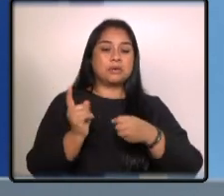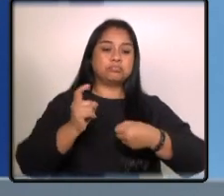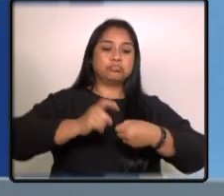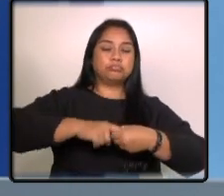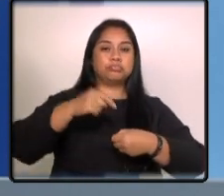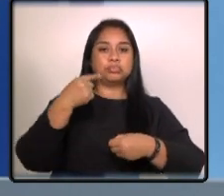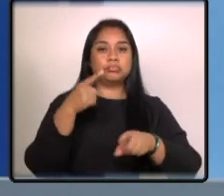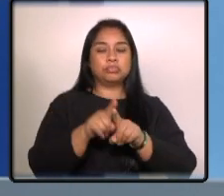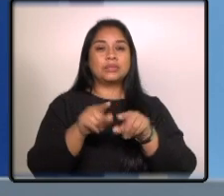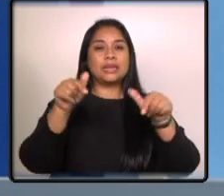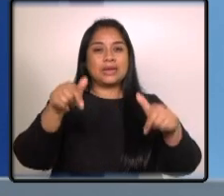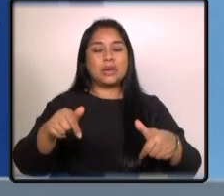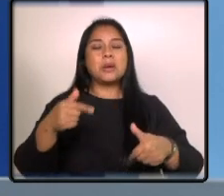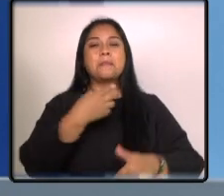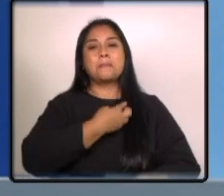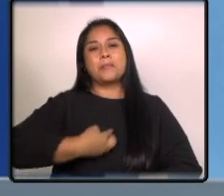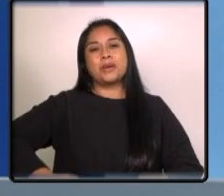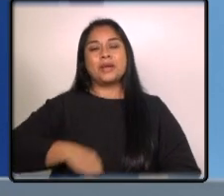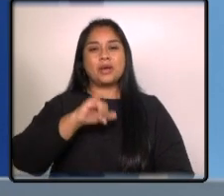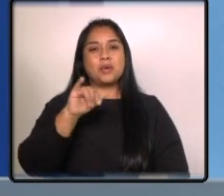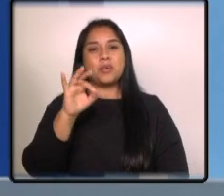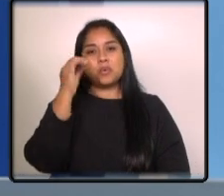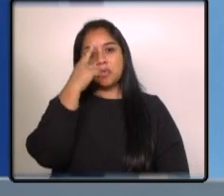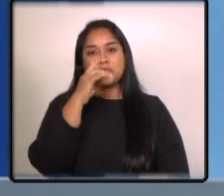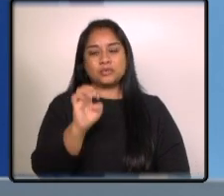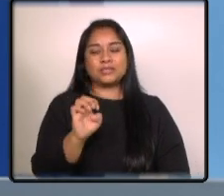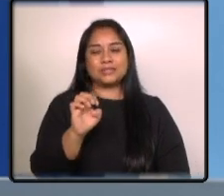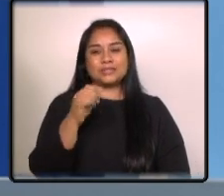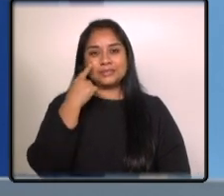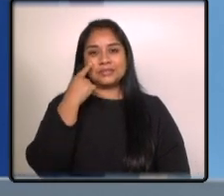posesión del ahora presidente José Raúl Mulino